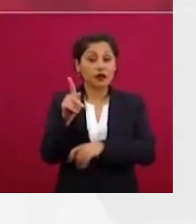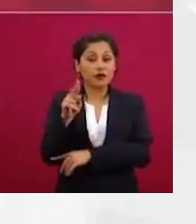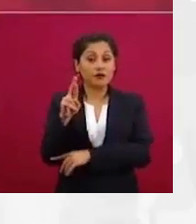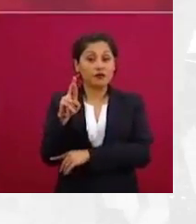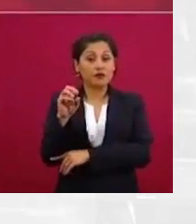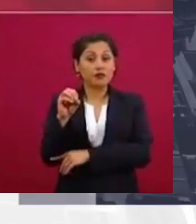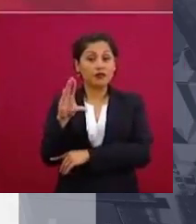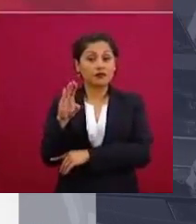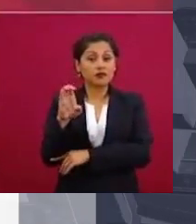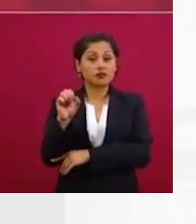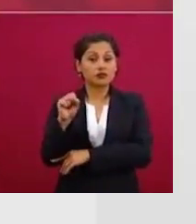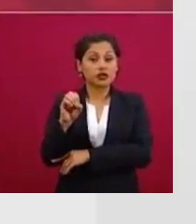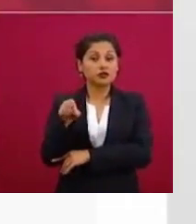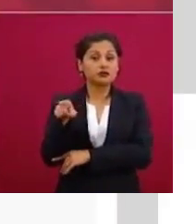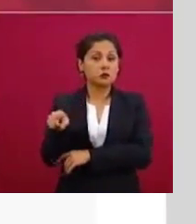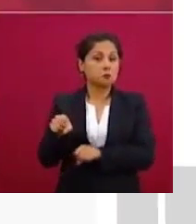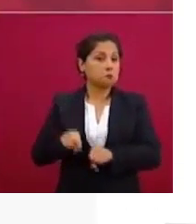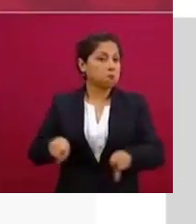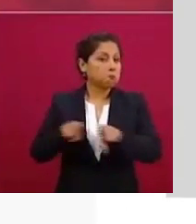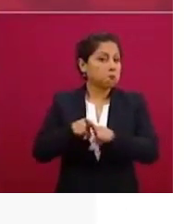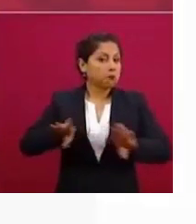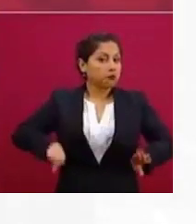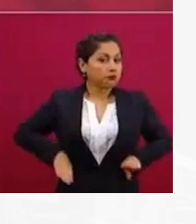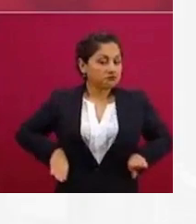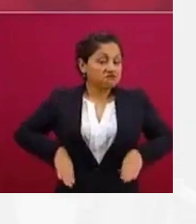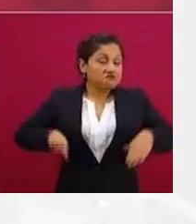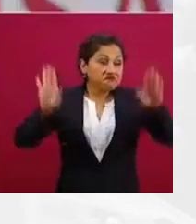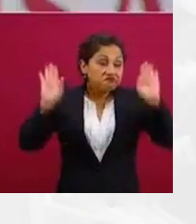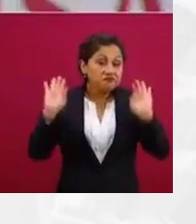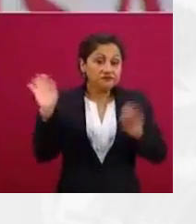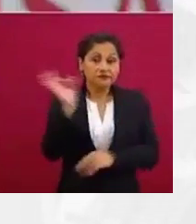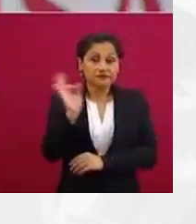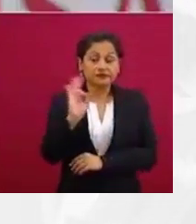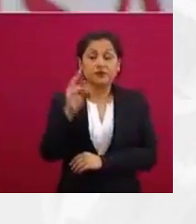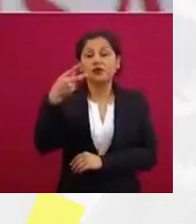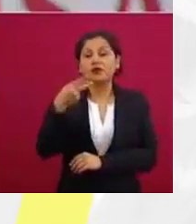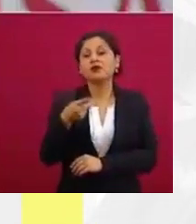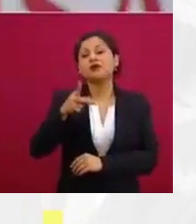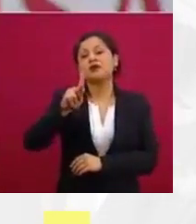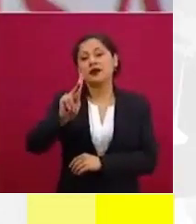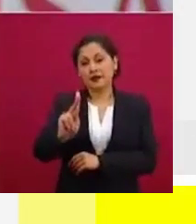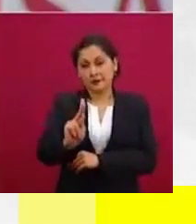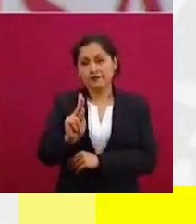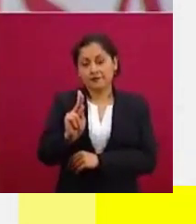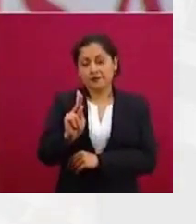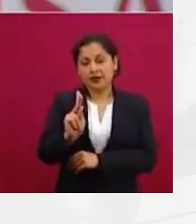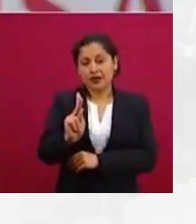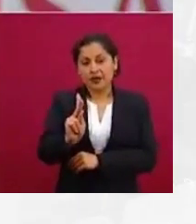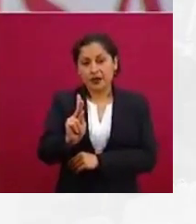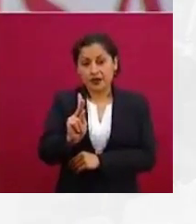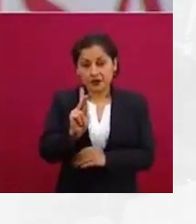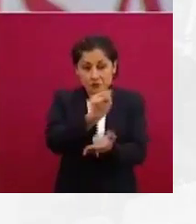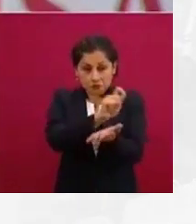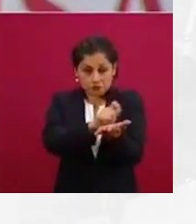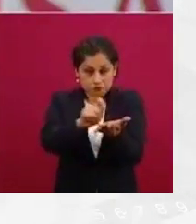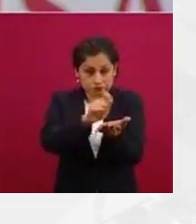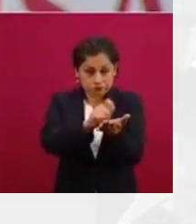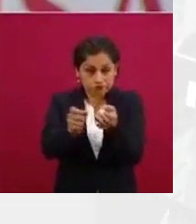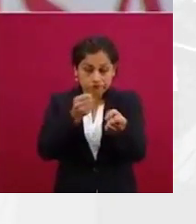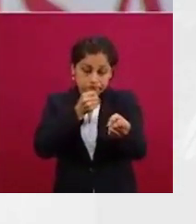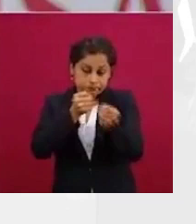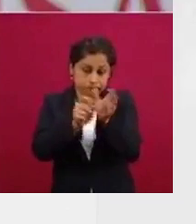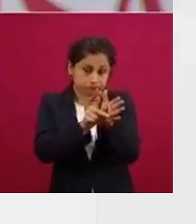Y no nada más por expresión o no fuera periodismo, sino